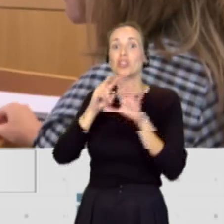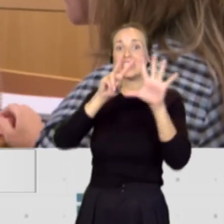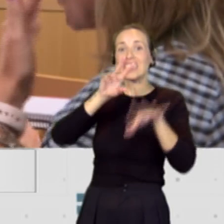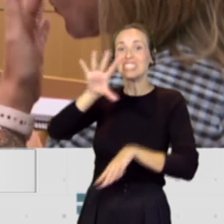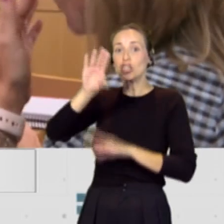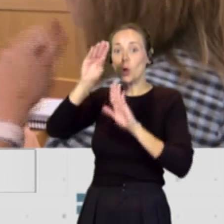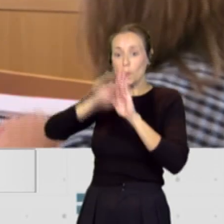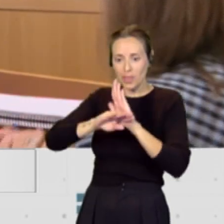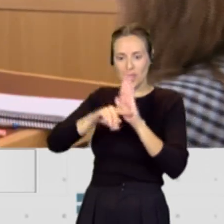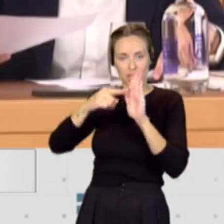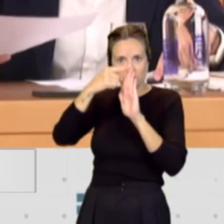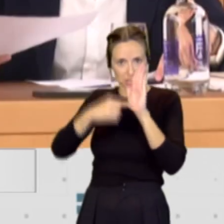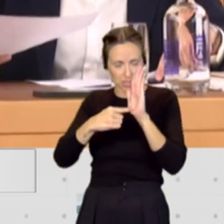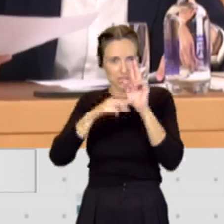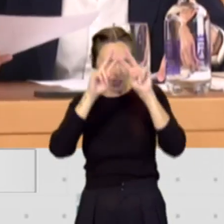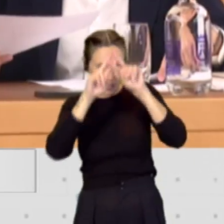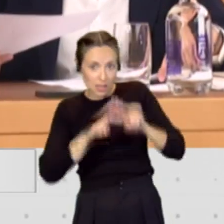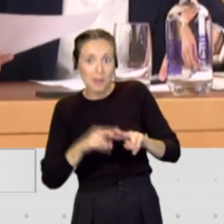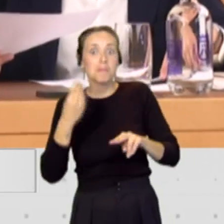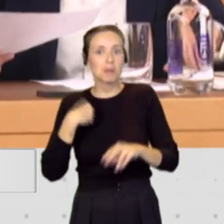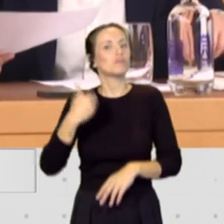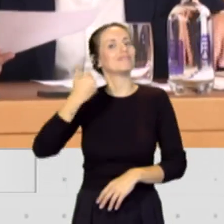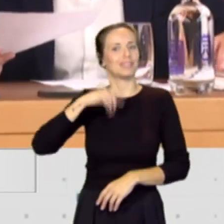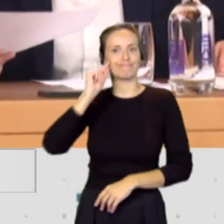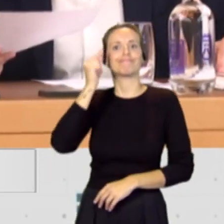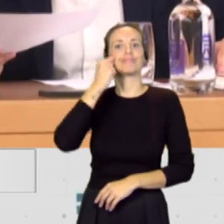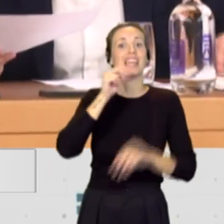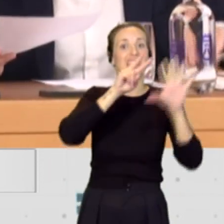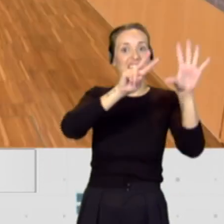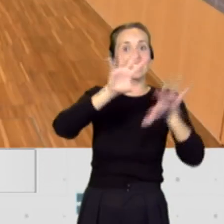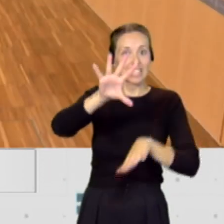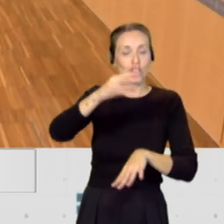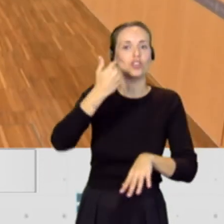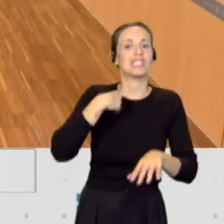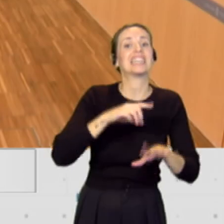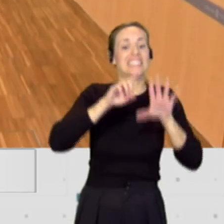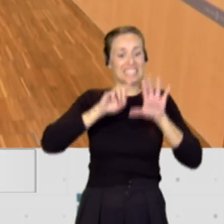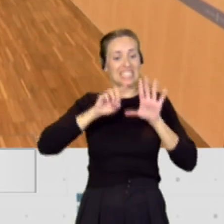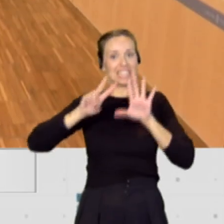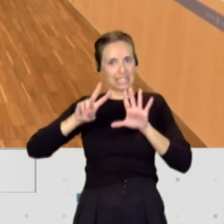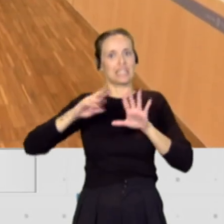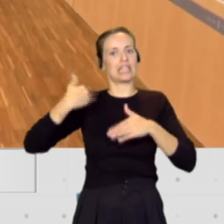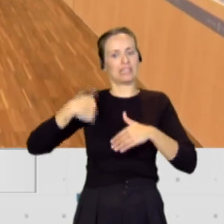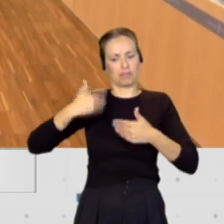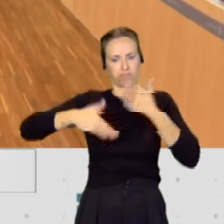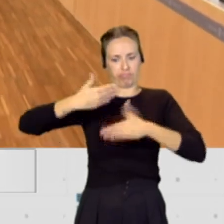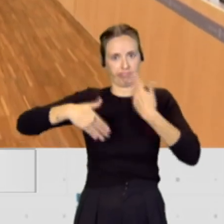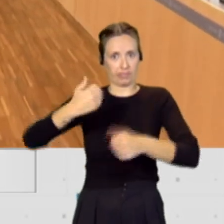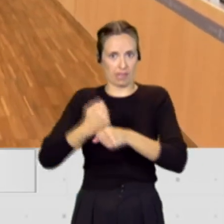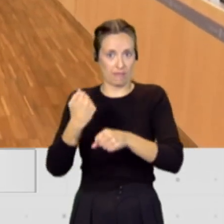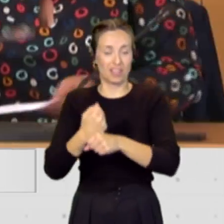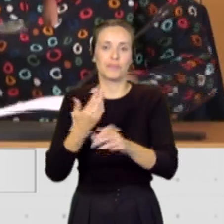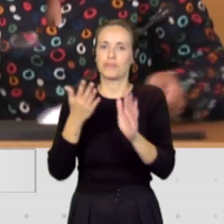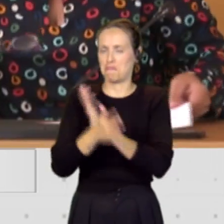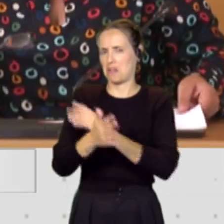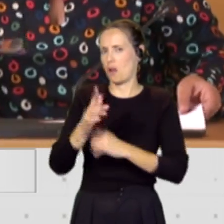medidas. efectivamente de las 75 medidas ya hay 67 en marcha, en curso, lo que nos permite afirmar que